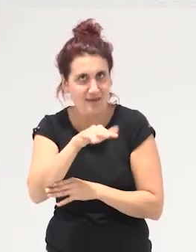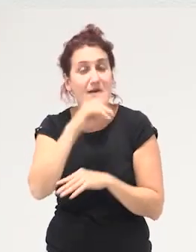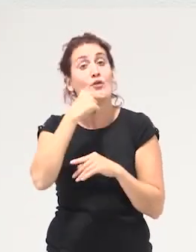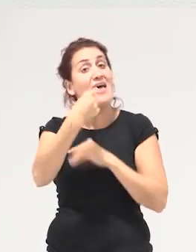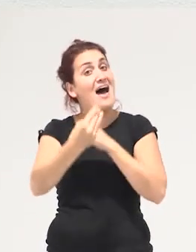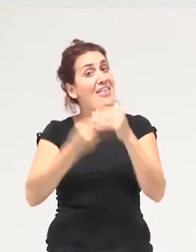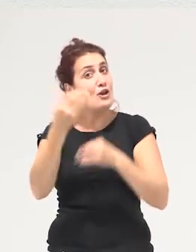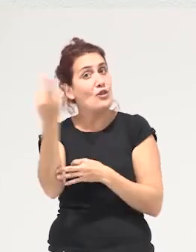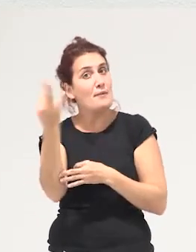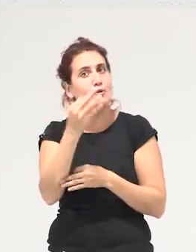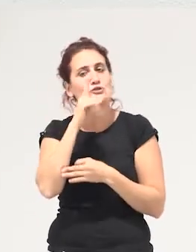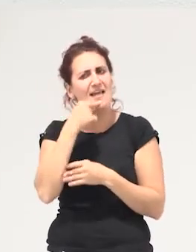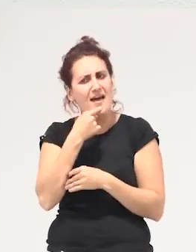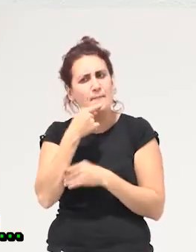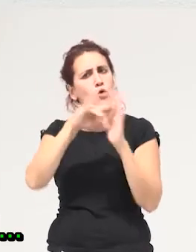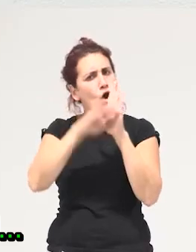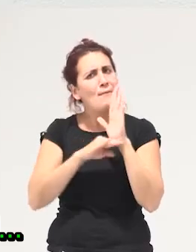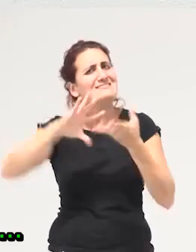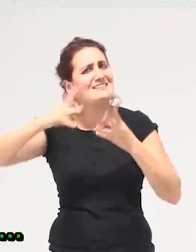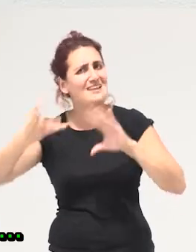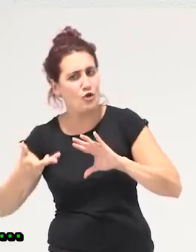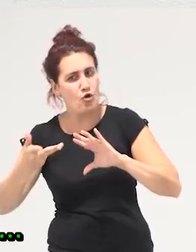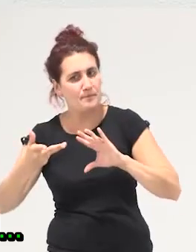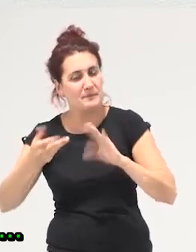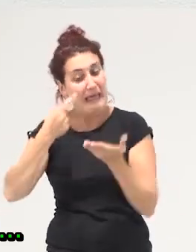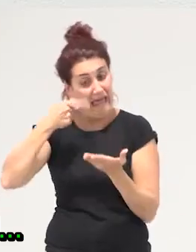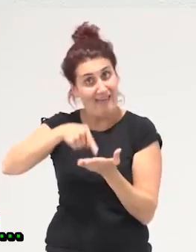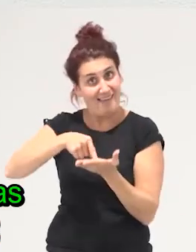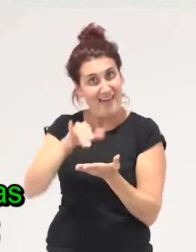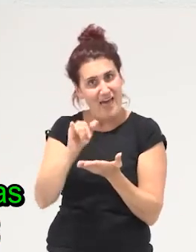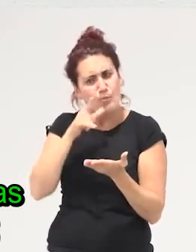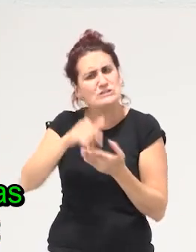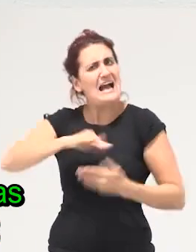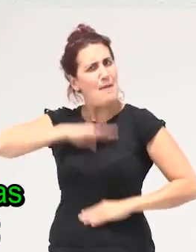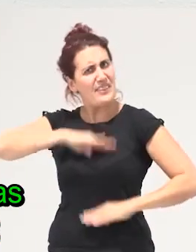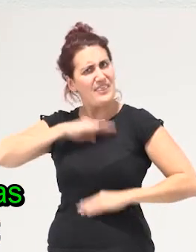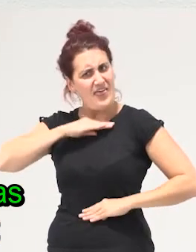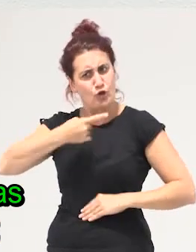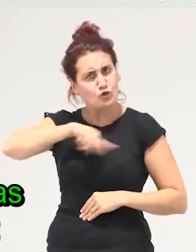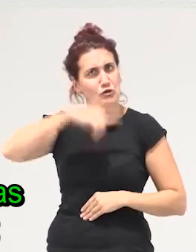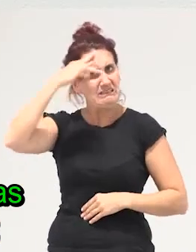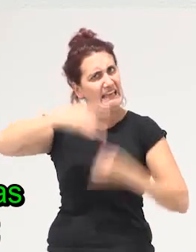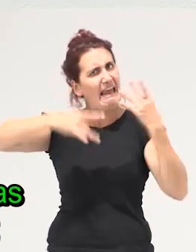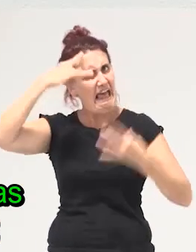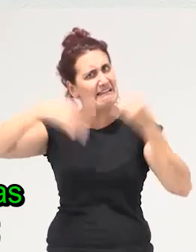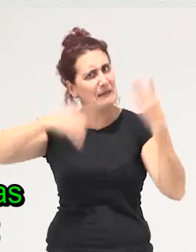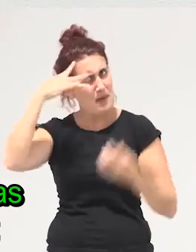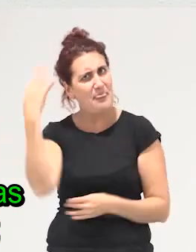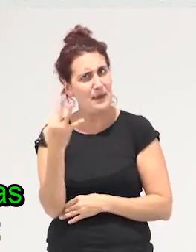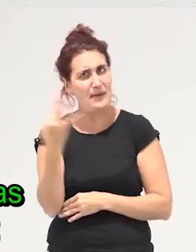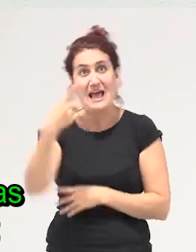decimos también un programa de transición se caracterizaría por tener capacidad tenemos que ser creativas entre todas